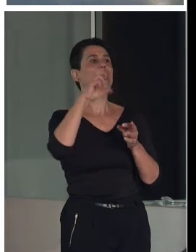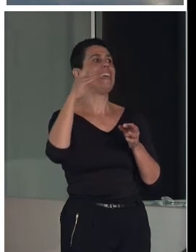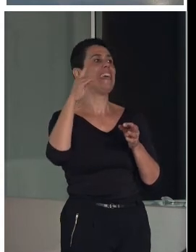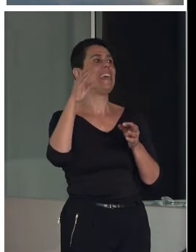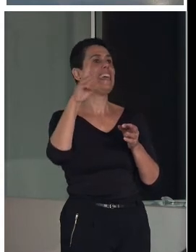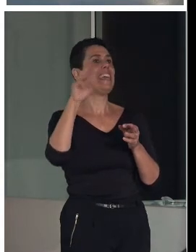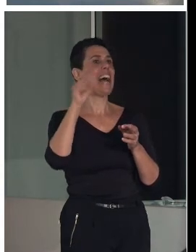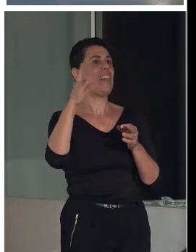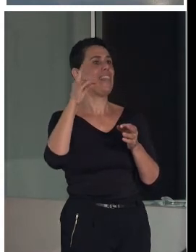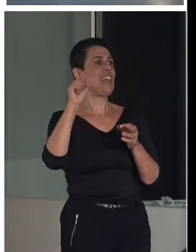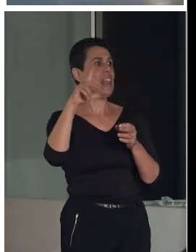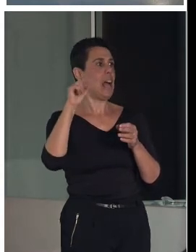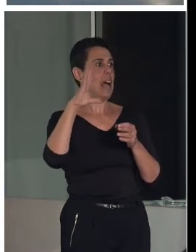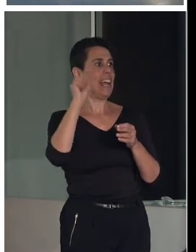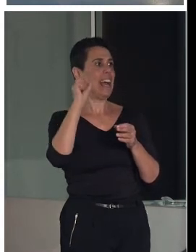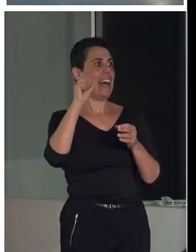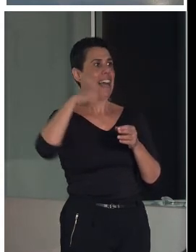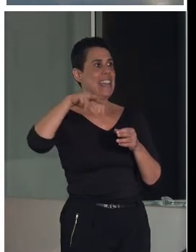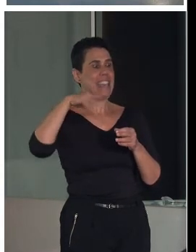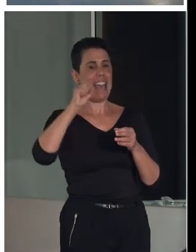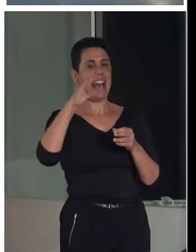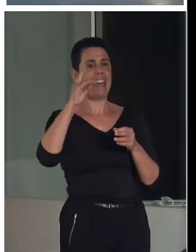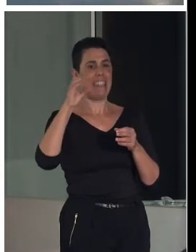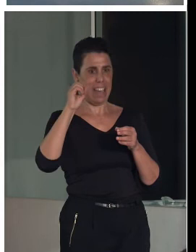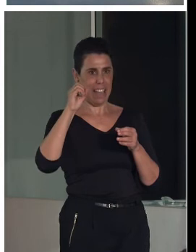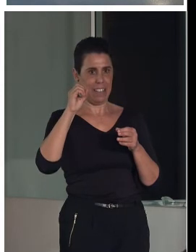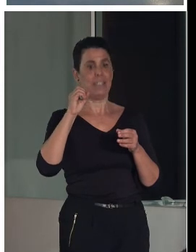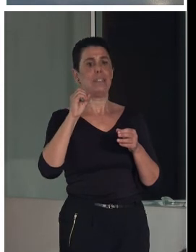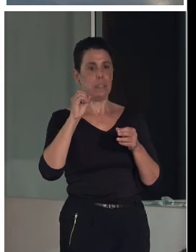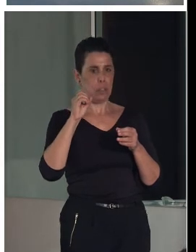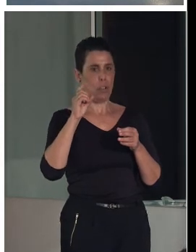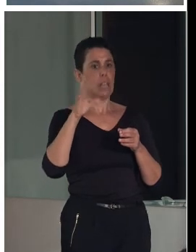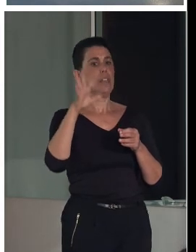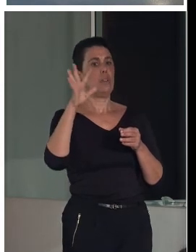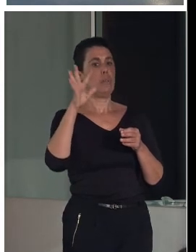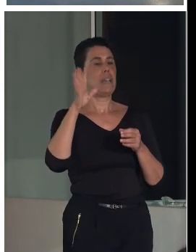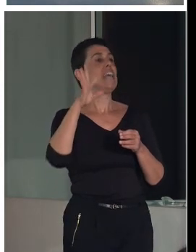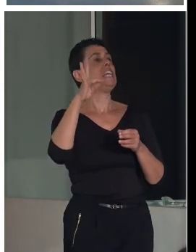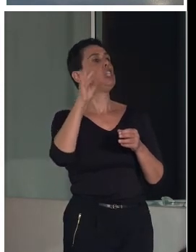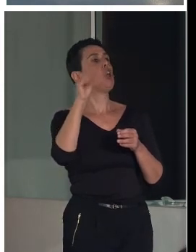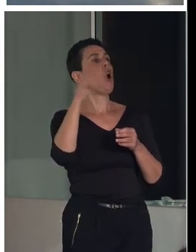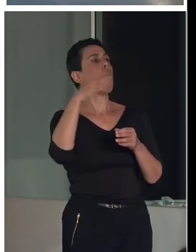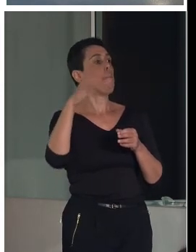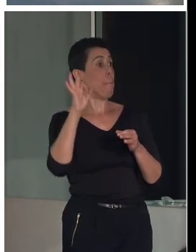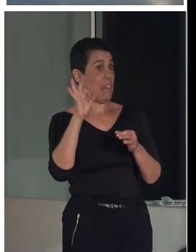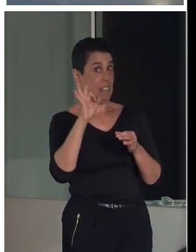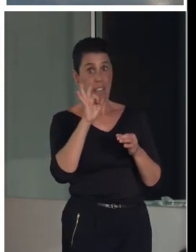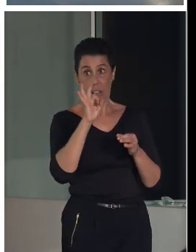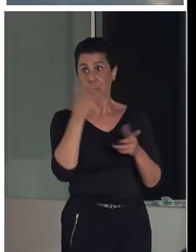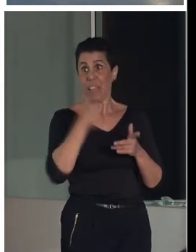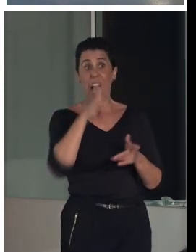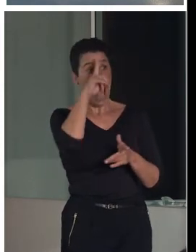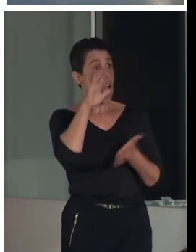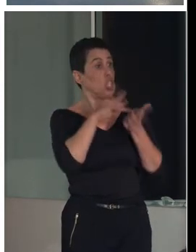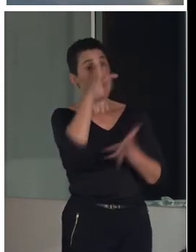Territorio Mudéjar surge realmente en una de esas pequeñas localidades. En el año 2001 se declara la Iglesia